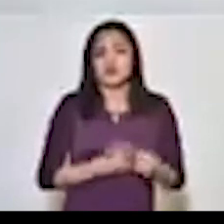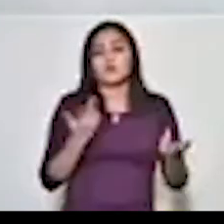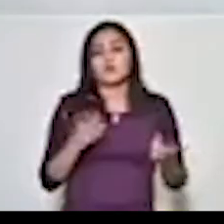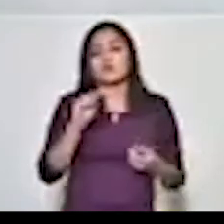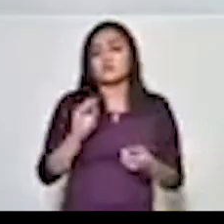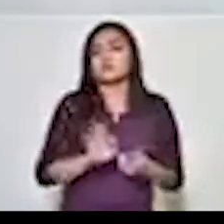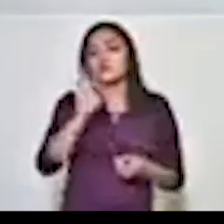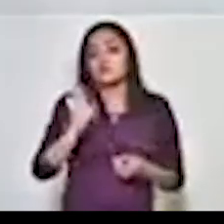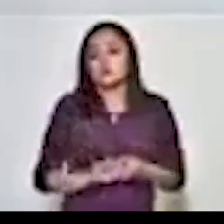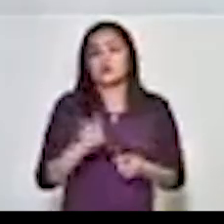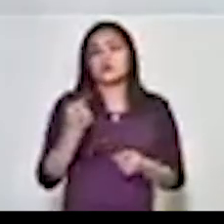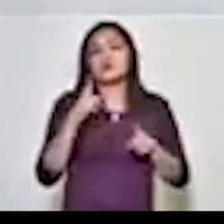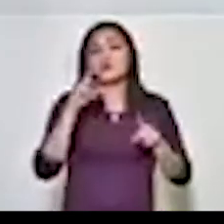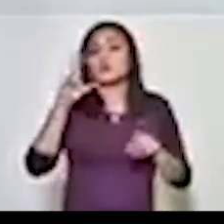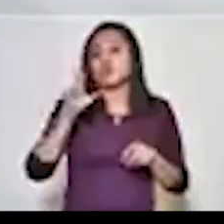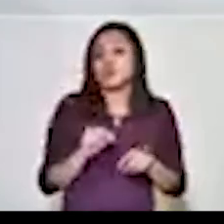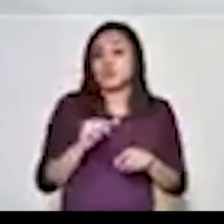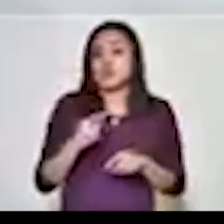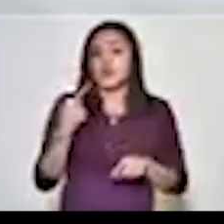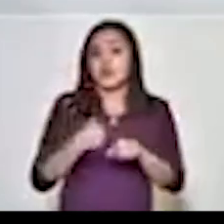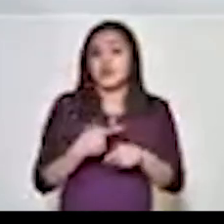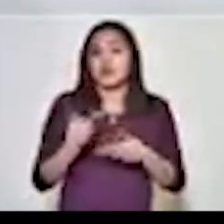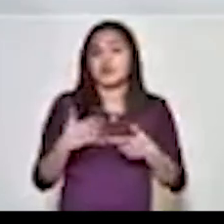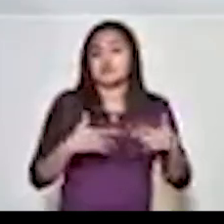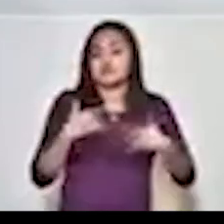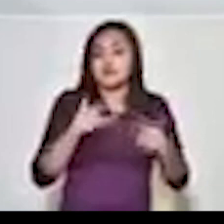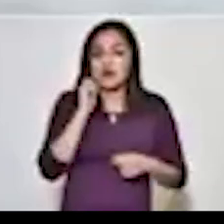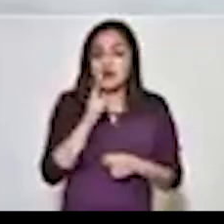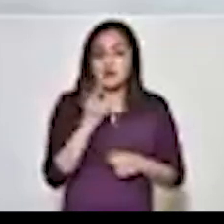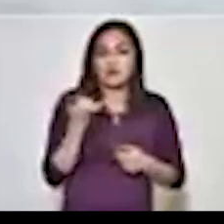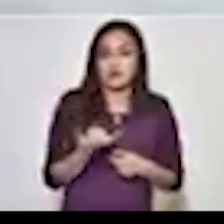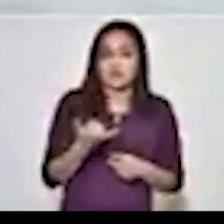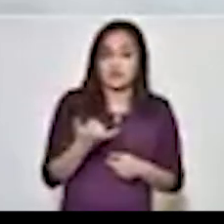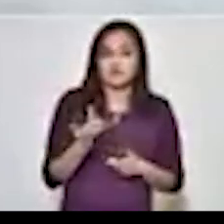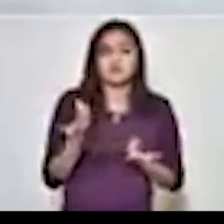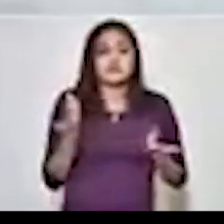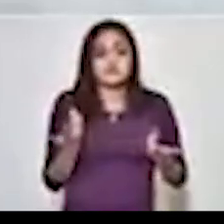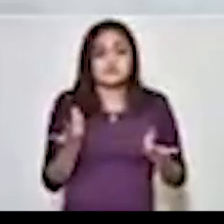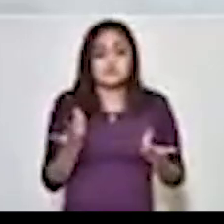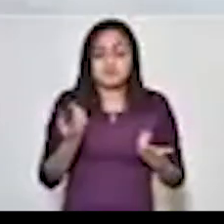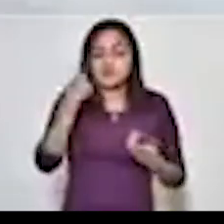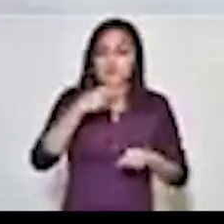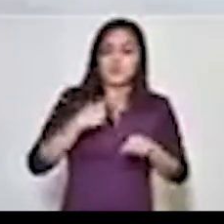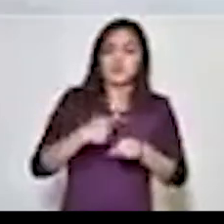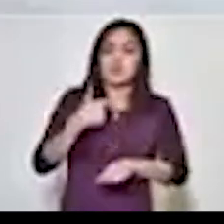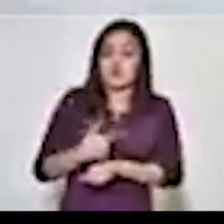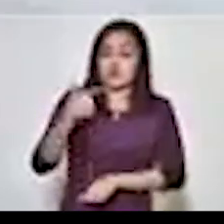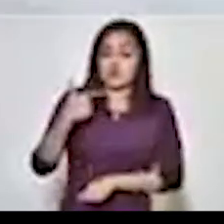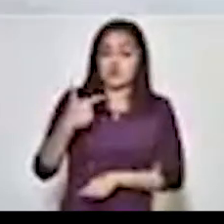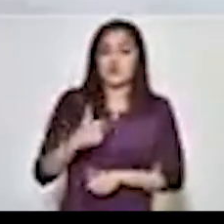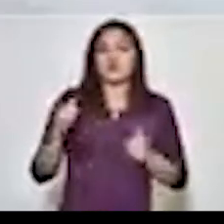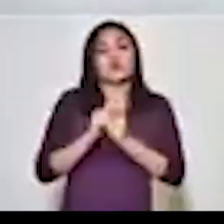sino noventa por ciento de que no nos va a dar ningún síntoma y prácticamente para enfermedad grave